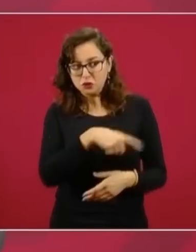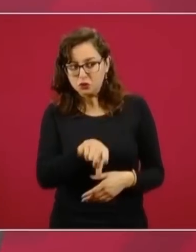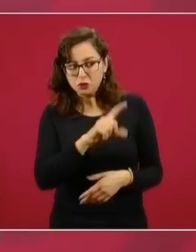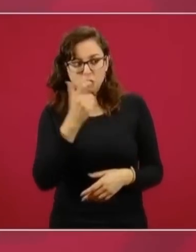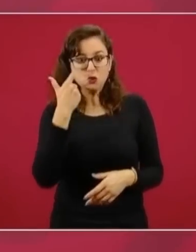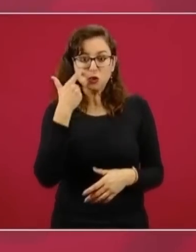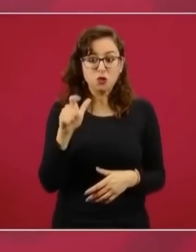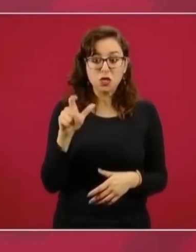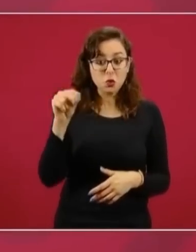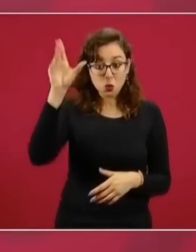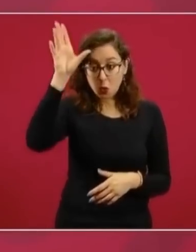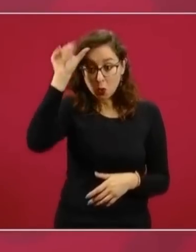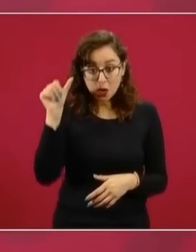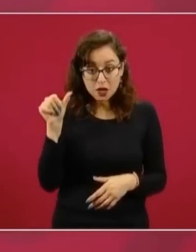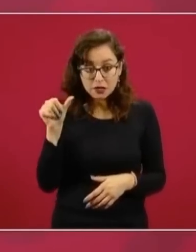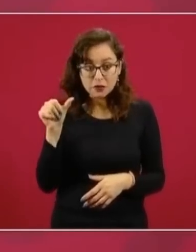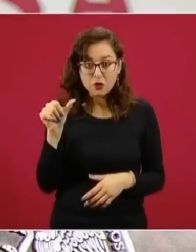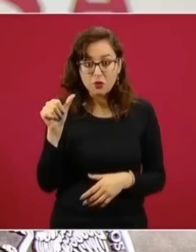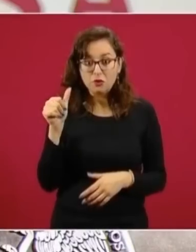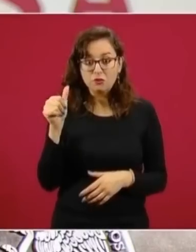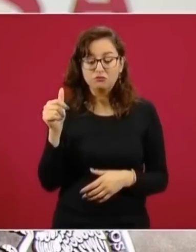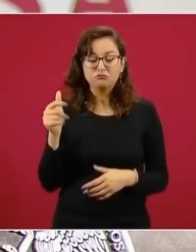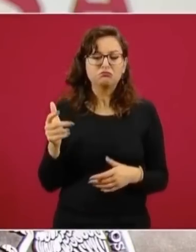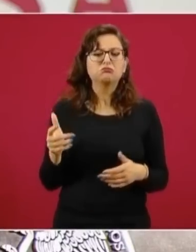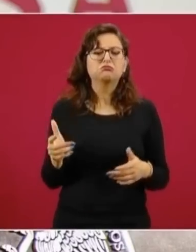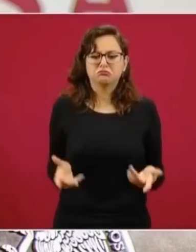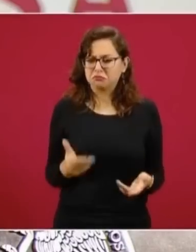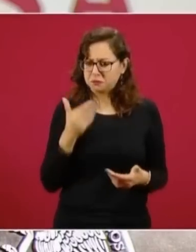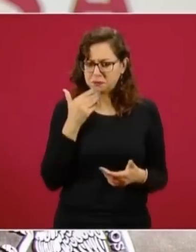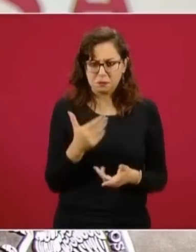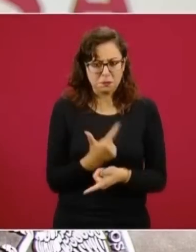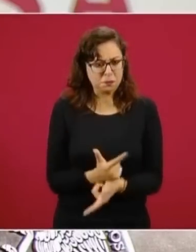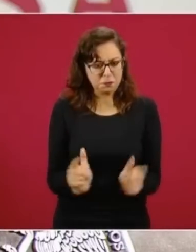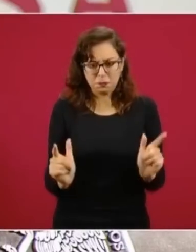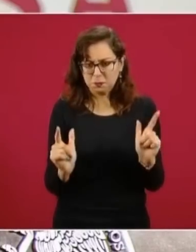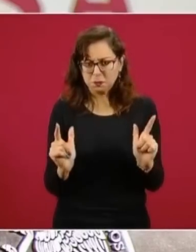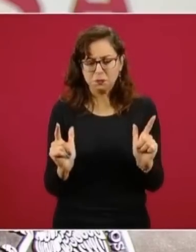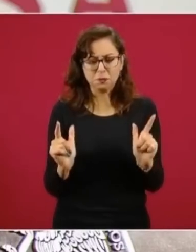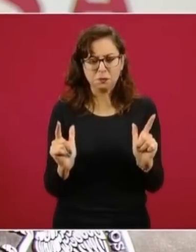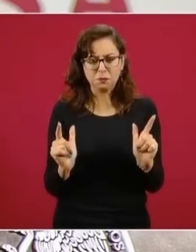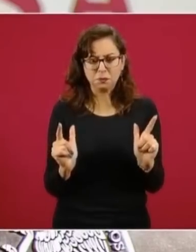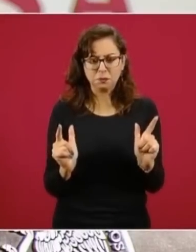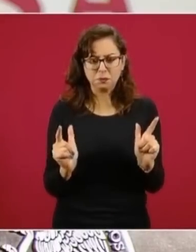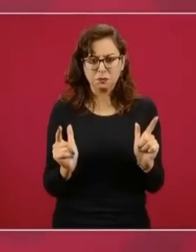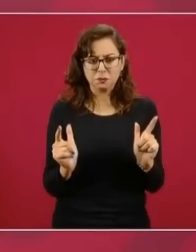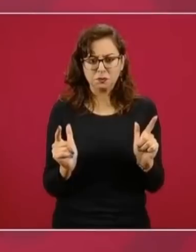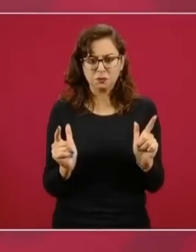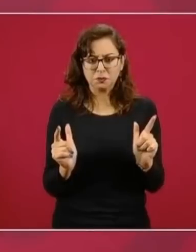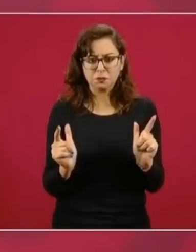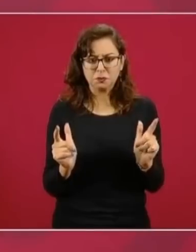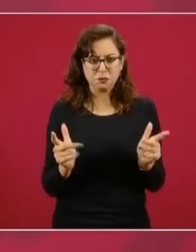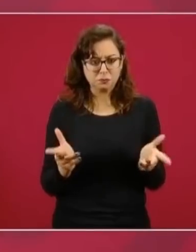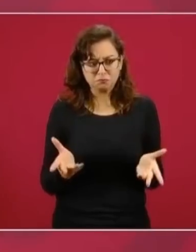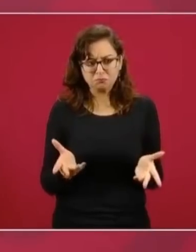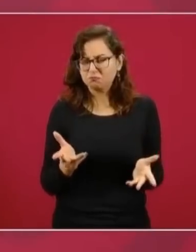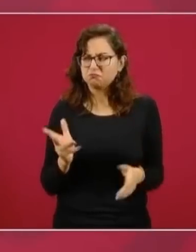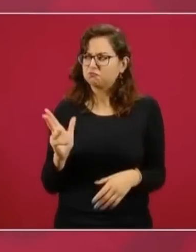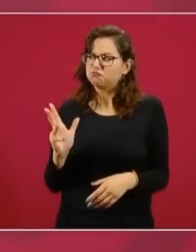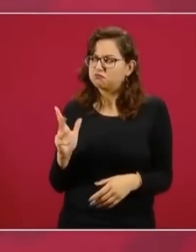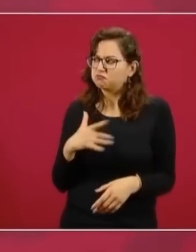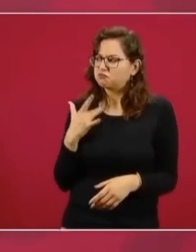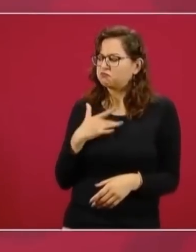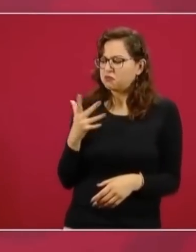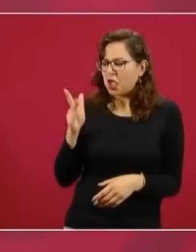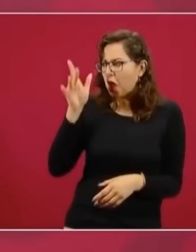en entera libertad puede decir no estoy de